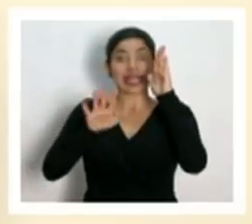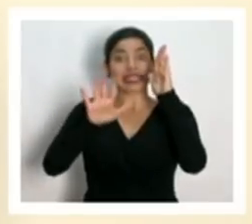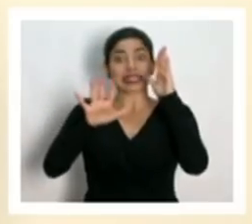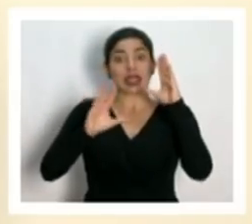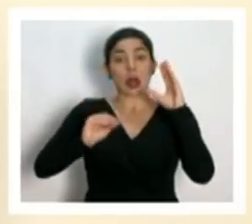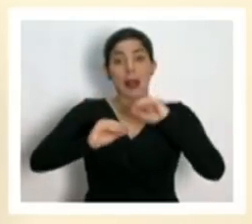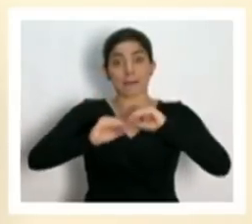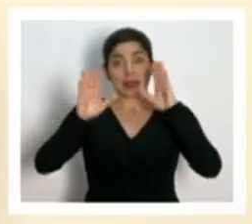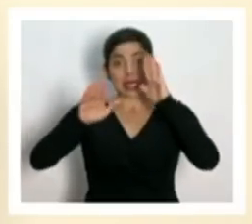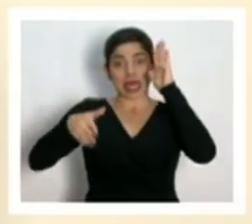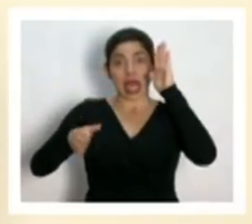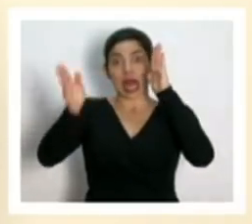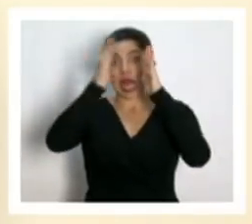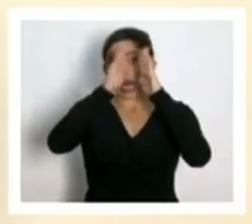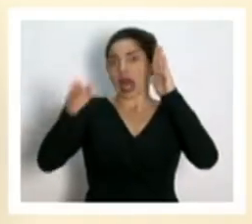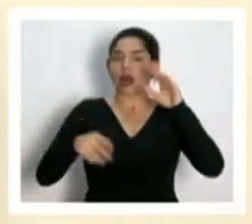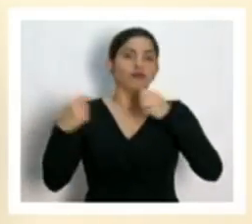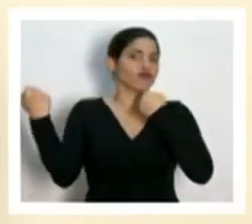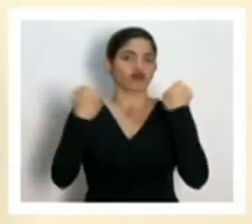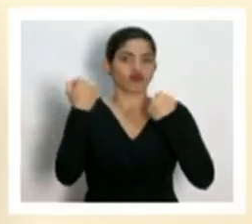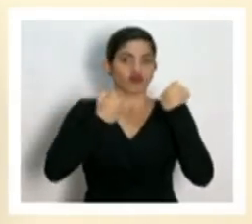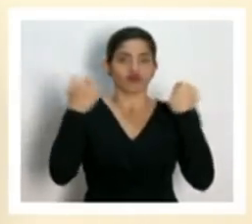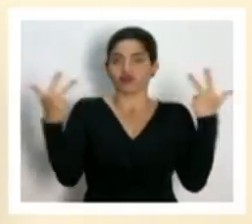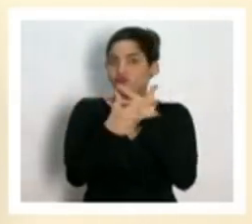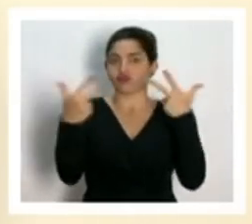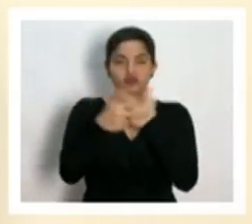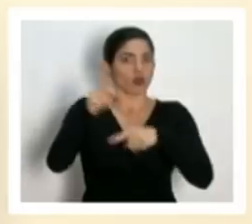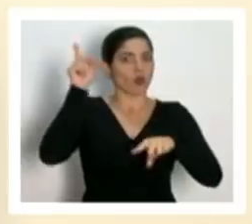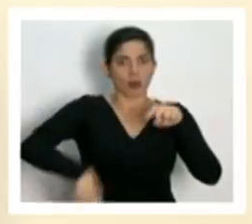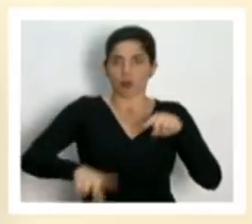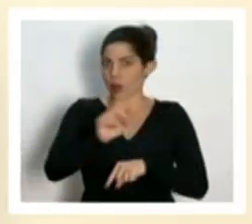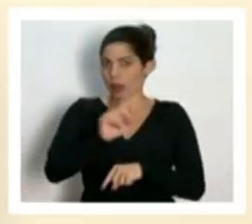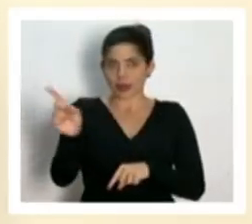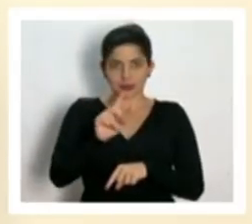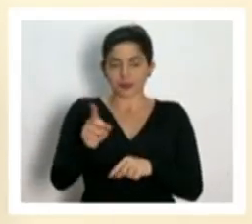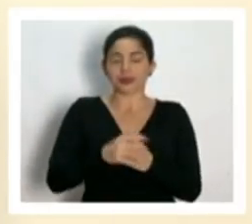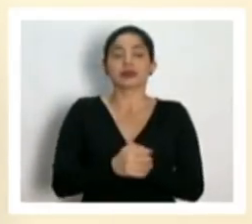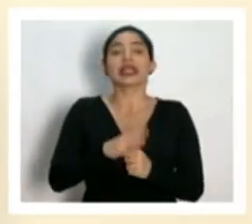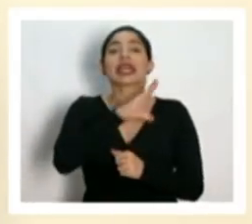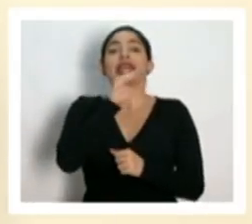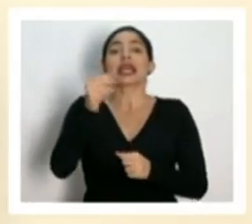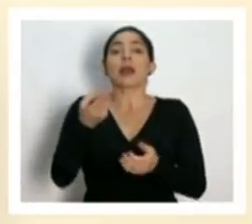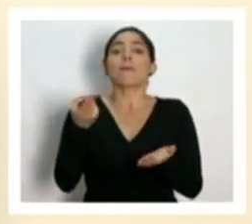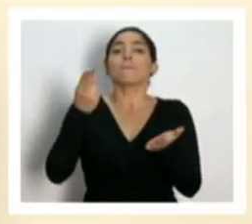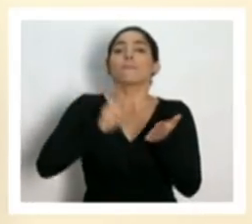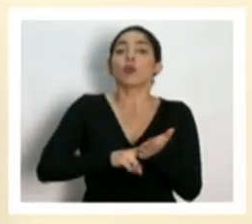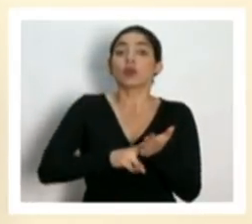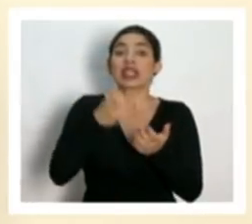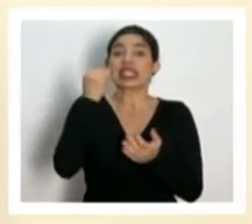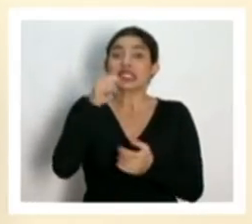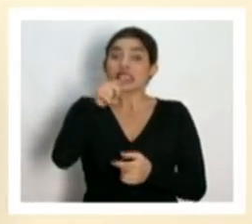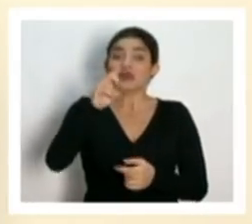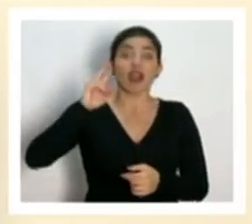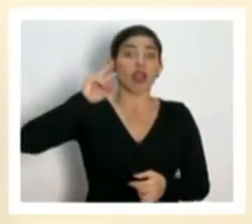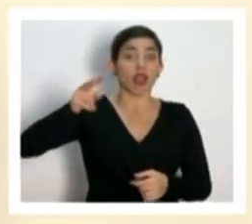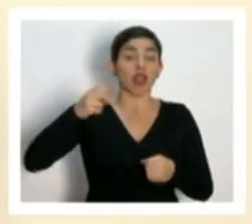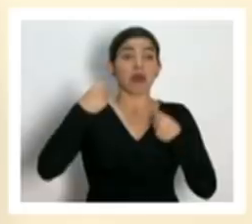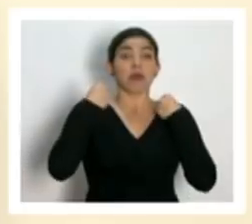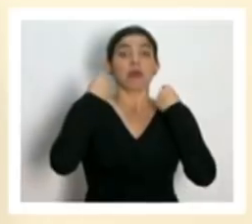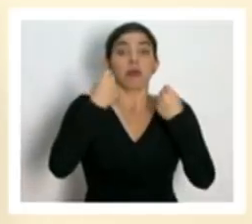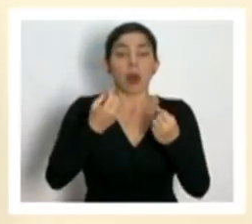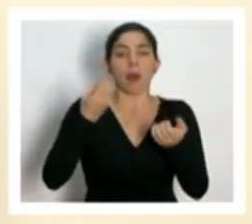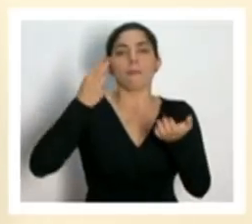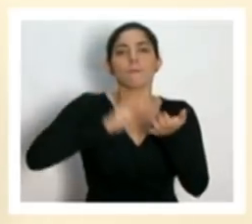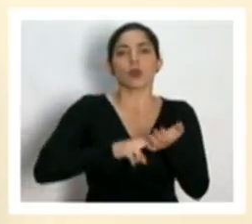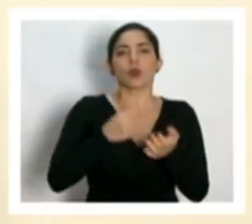mañana serán publicadas las excepciones a esta norma, y la multa para violarla será de poco más de